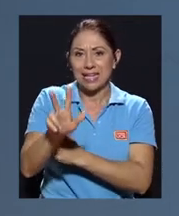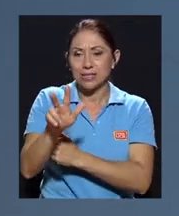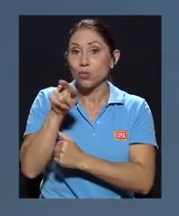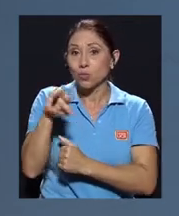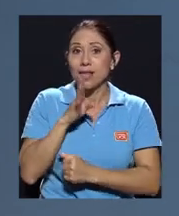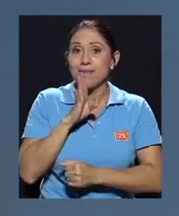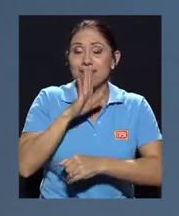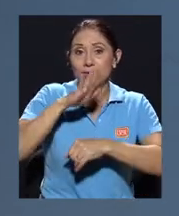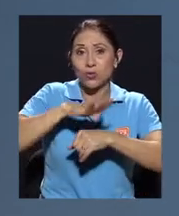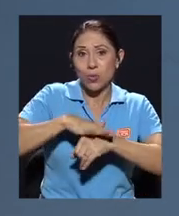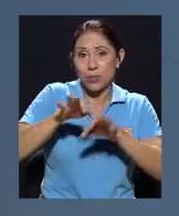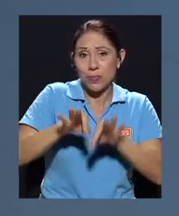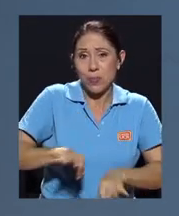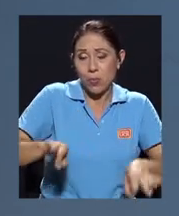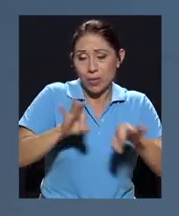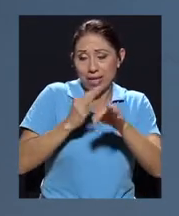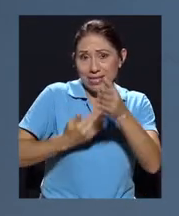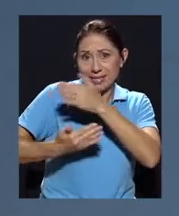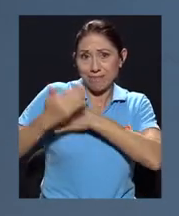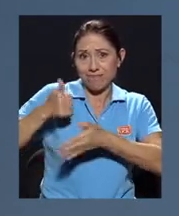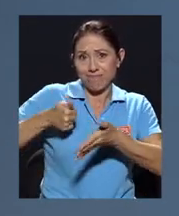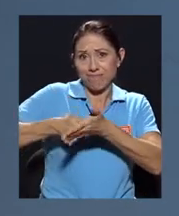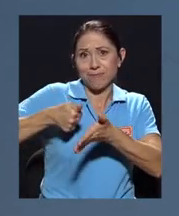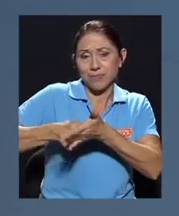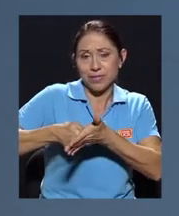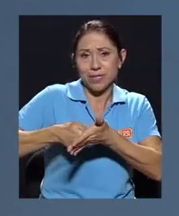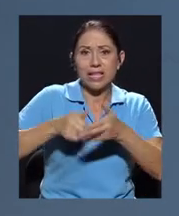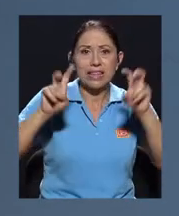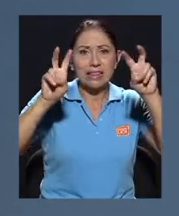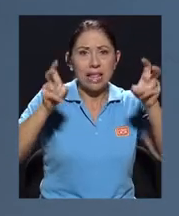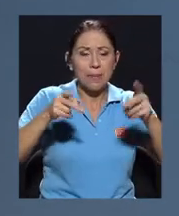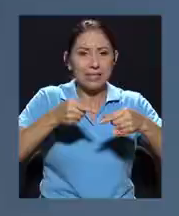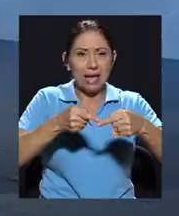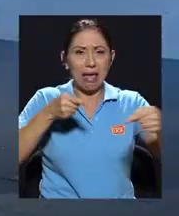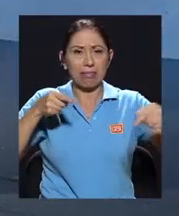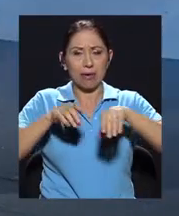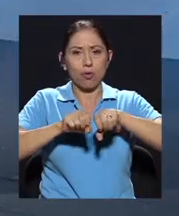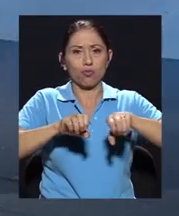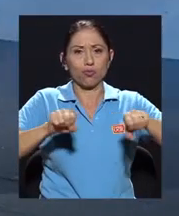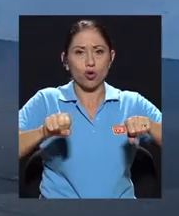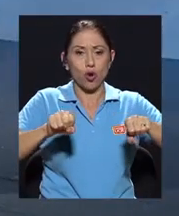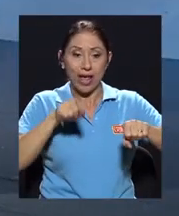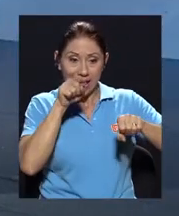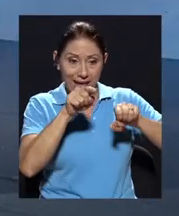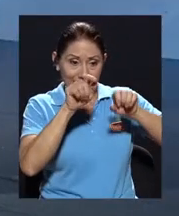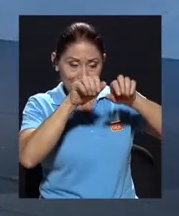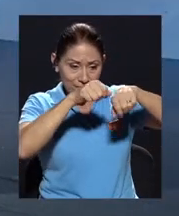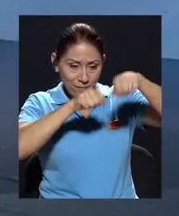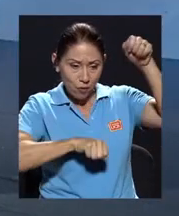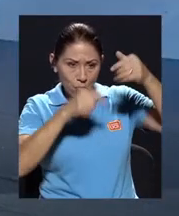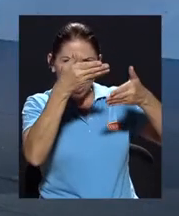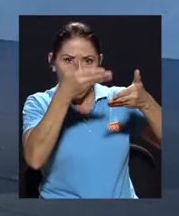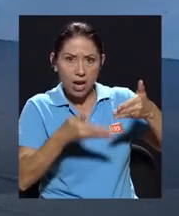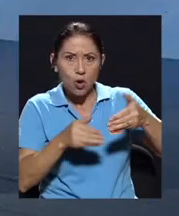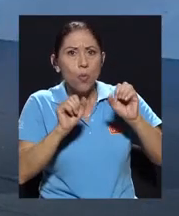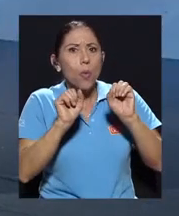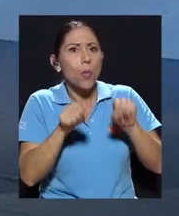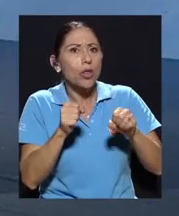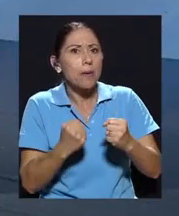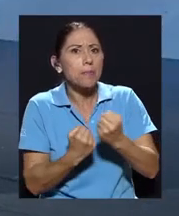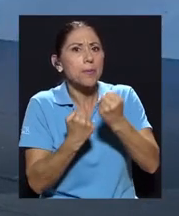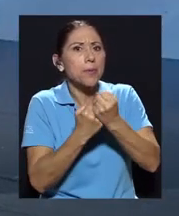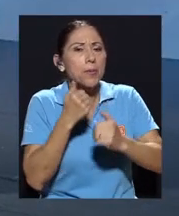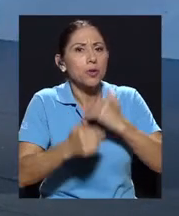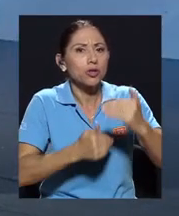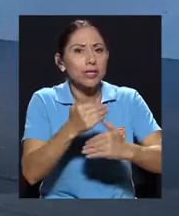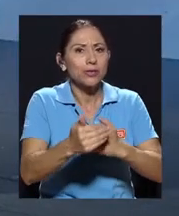importancia en el pasado proceso electoral de los temas anticorrupción y cómo un fulmurario como éstos podría defender este tipo de procesos. Sí, bueno, la